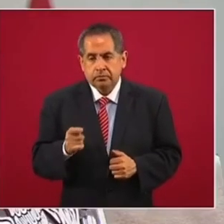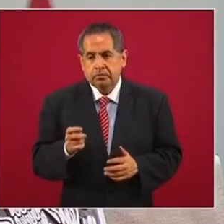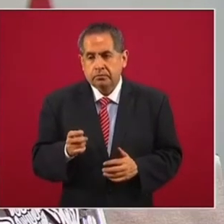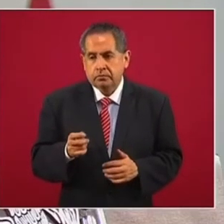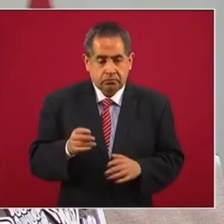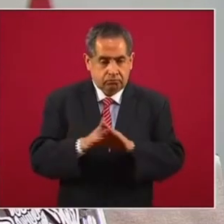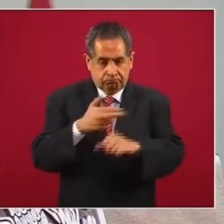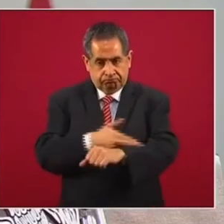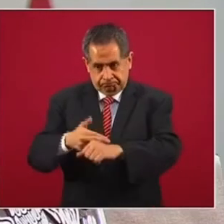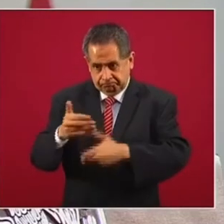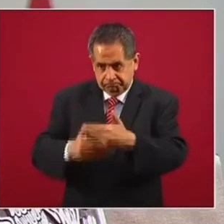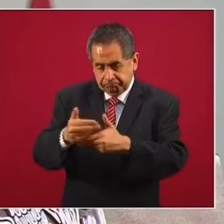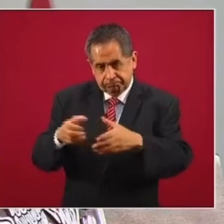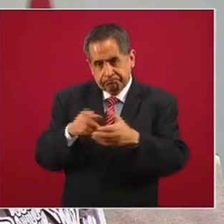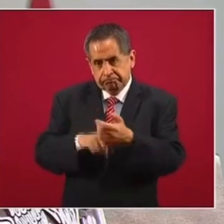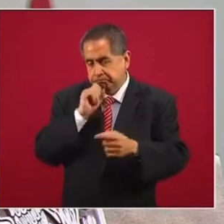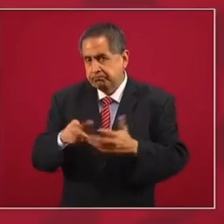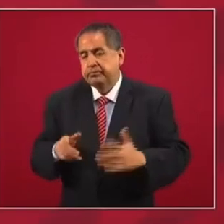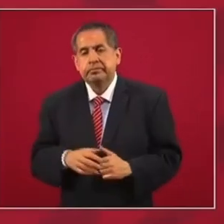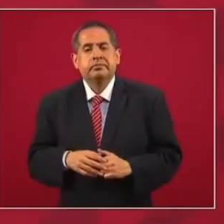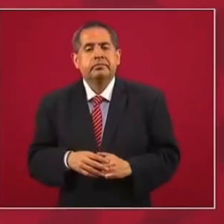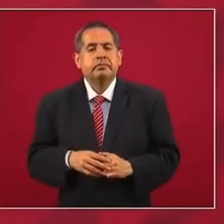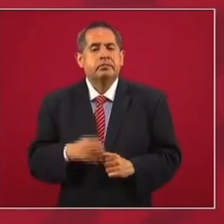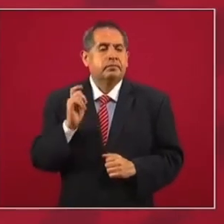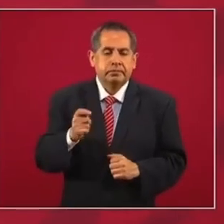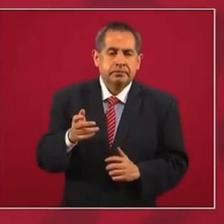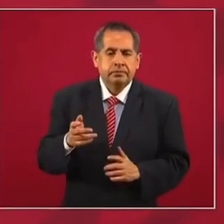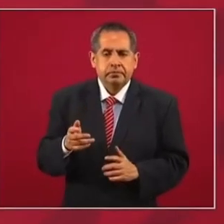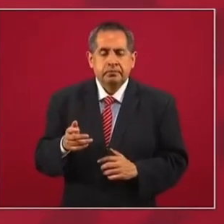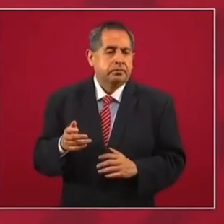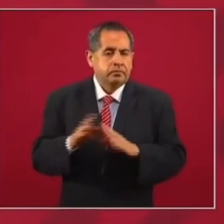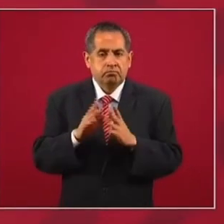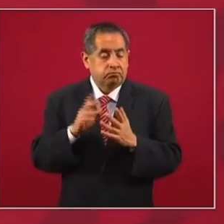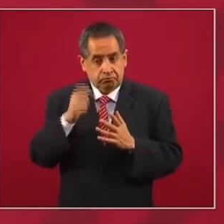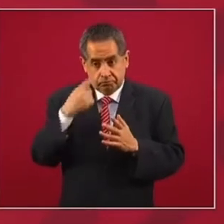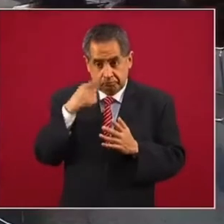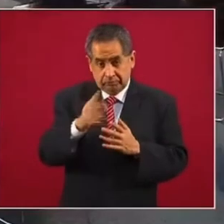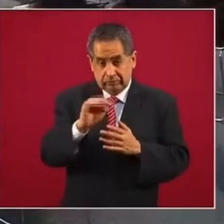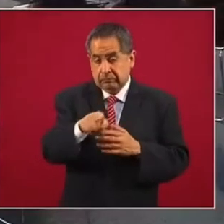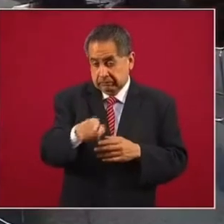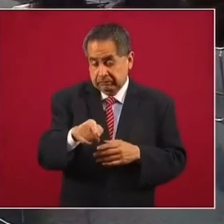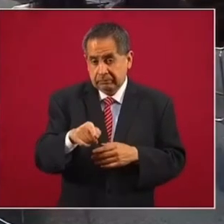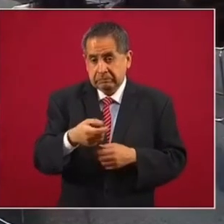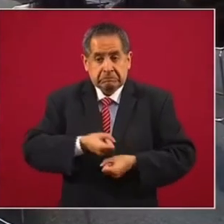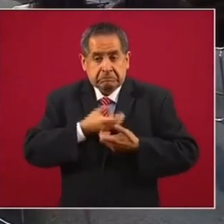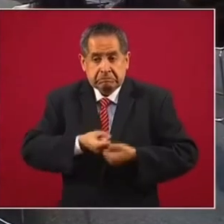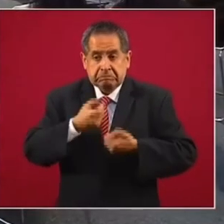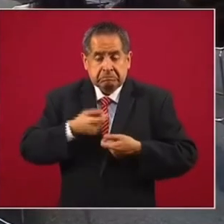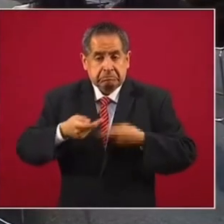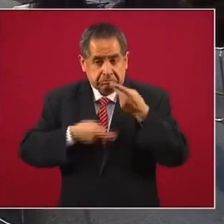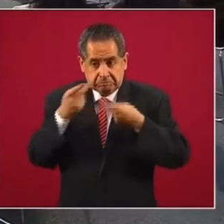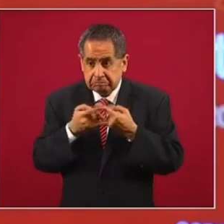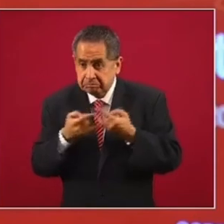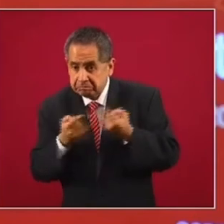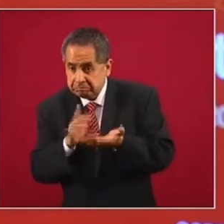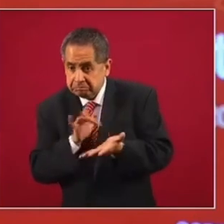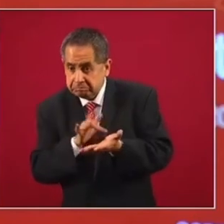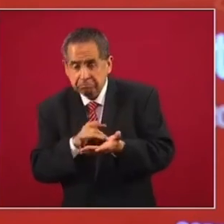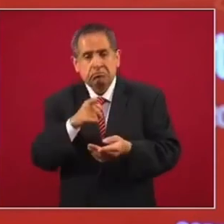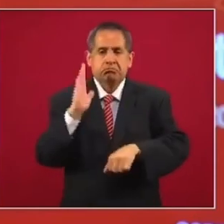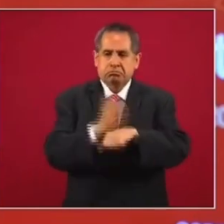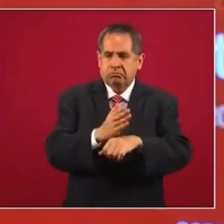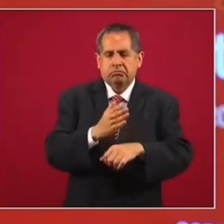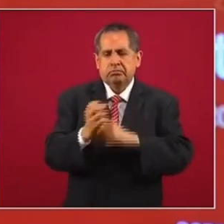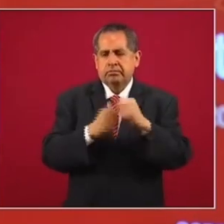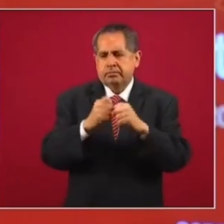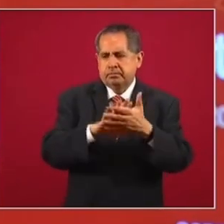este procedimiento por el cual se le puedan incluso reducir castigos o penas, si lo establece la ley,